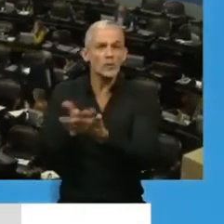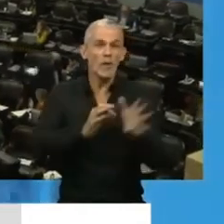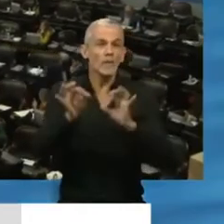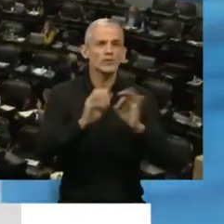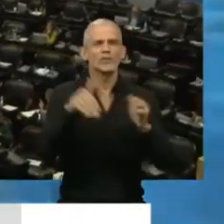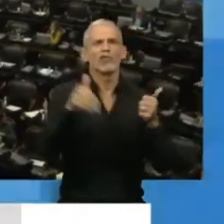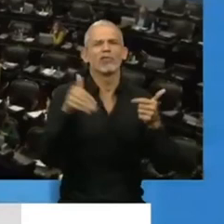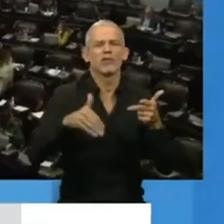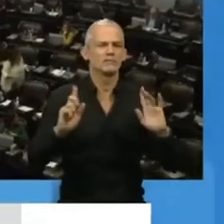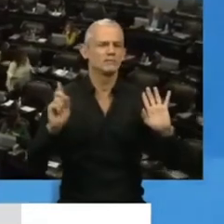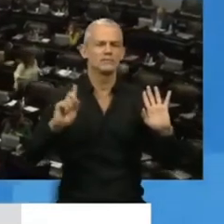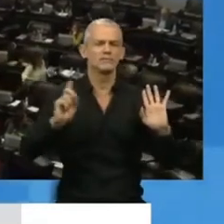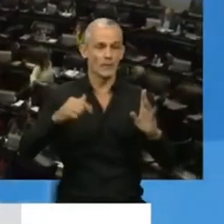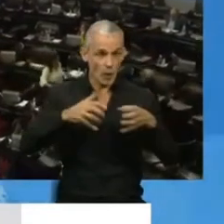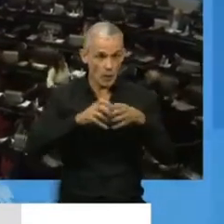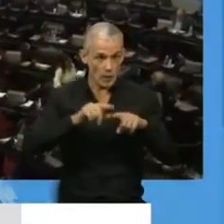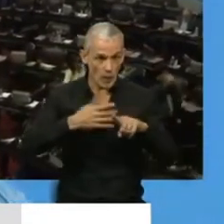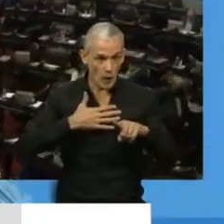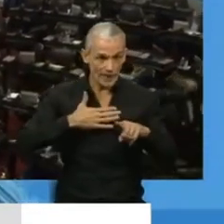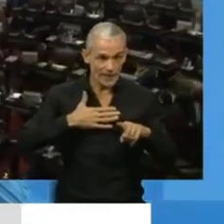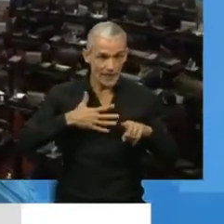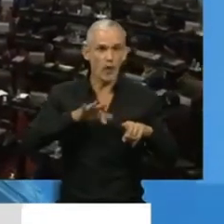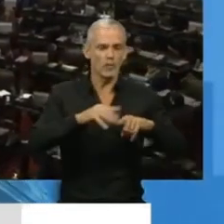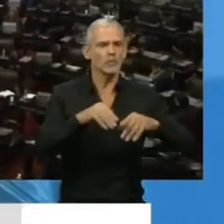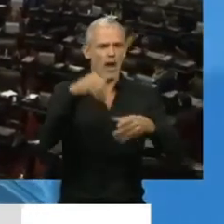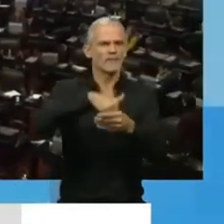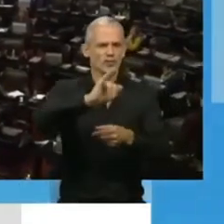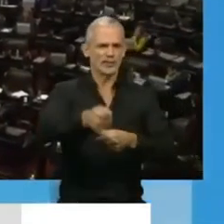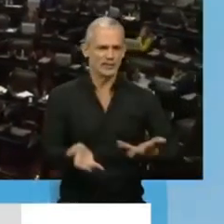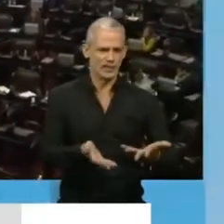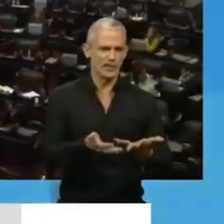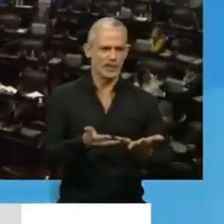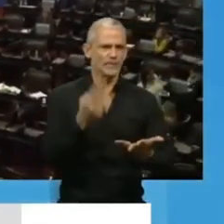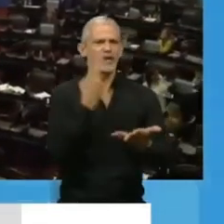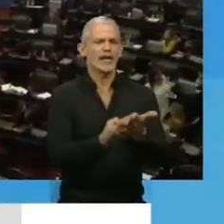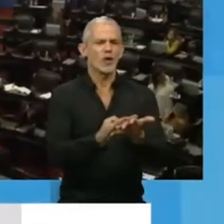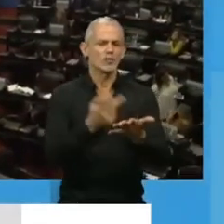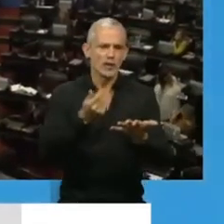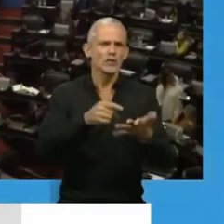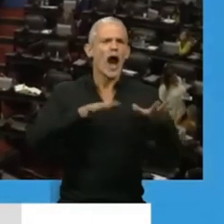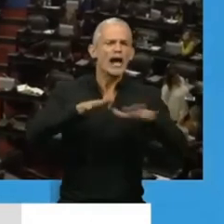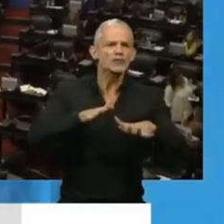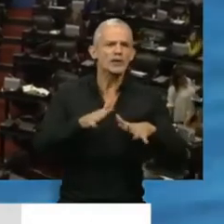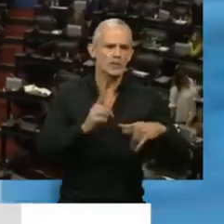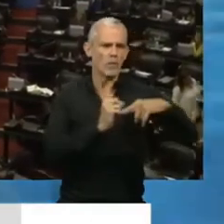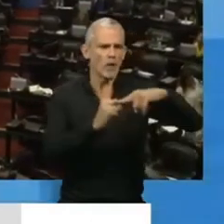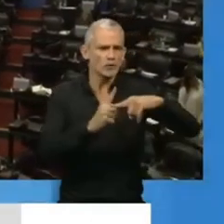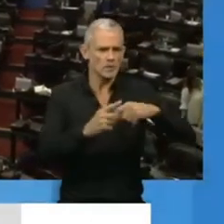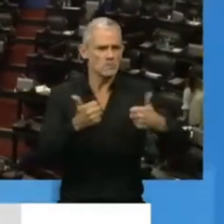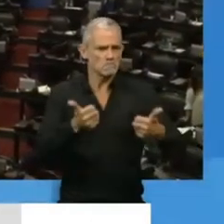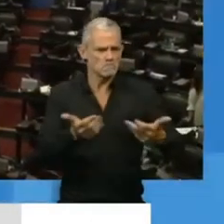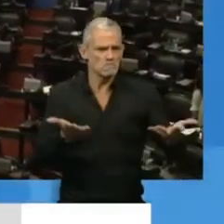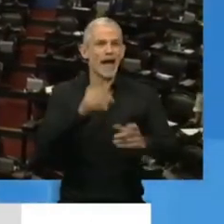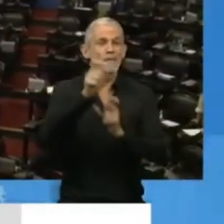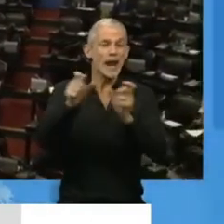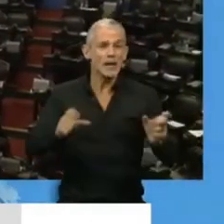demorarse, que desde nuestro bloque vamos a acompañar, reconociendo como siempre acciones concretas y positivas para aquellos que están